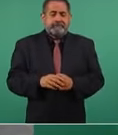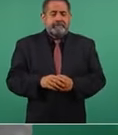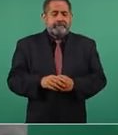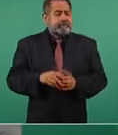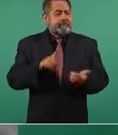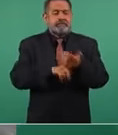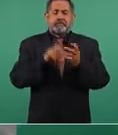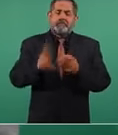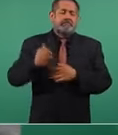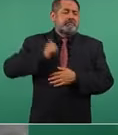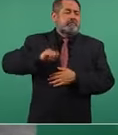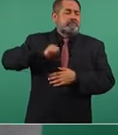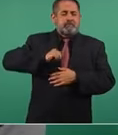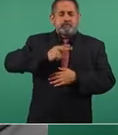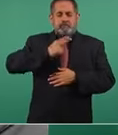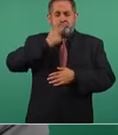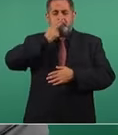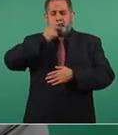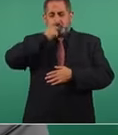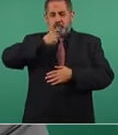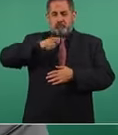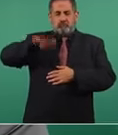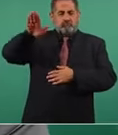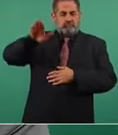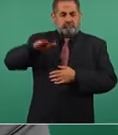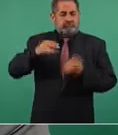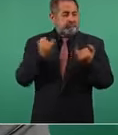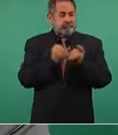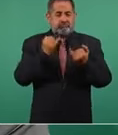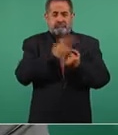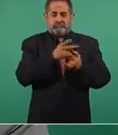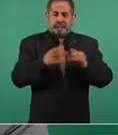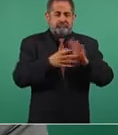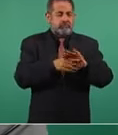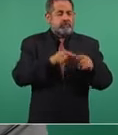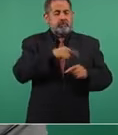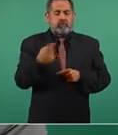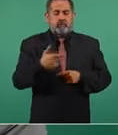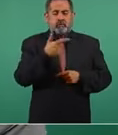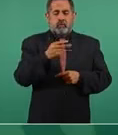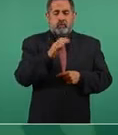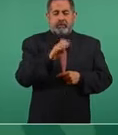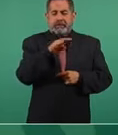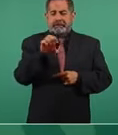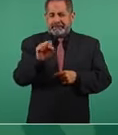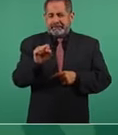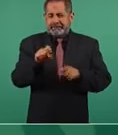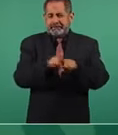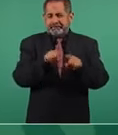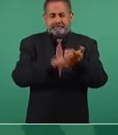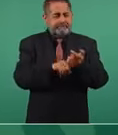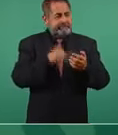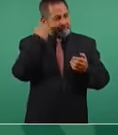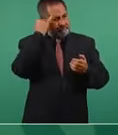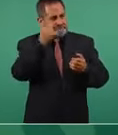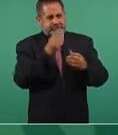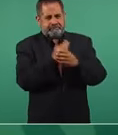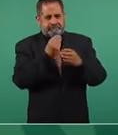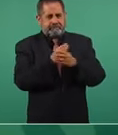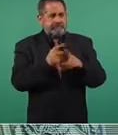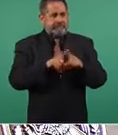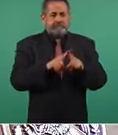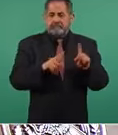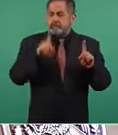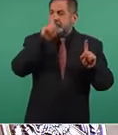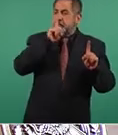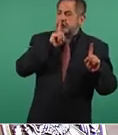Hitler que aplicaba a través de Goebbels, según la cual una mentira